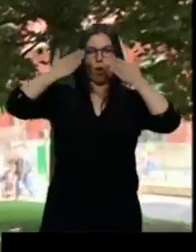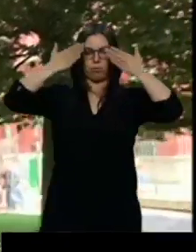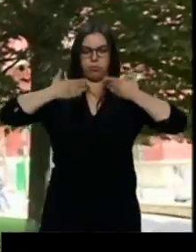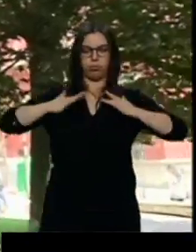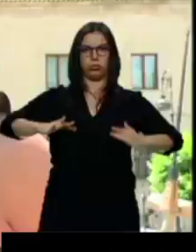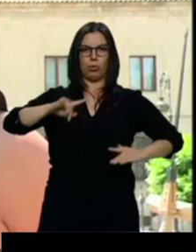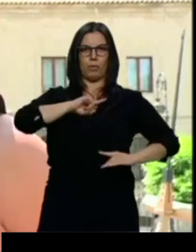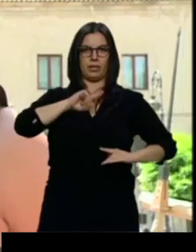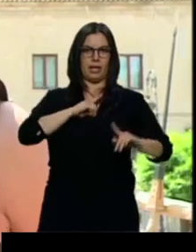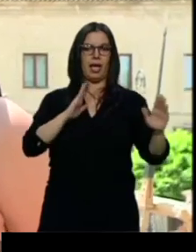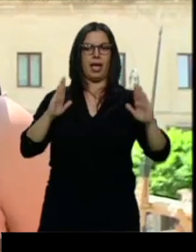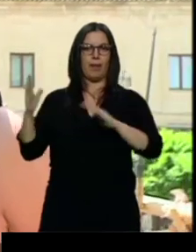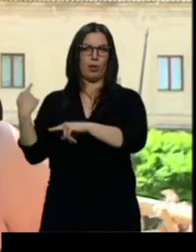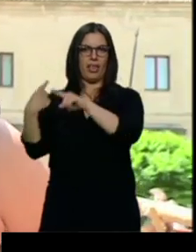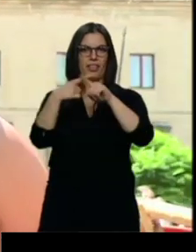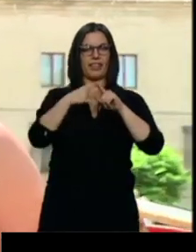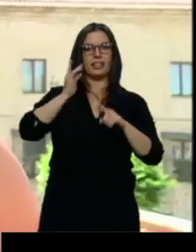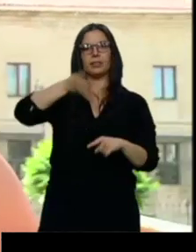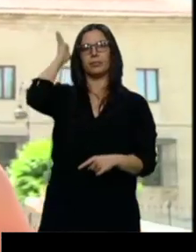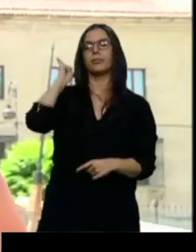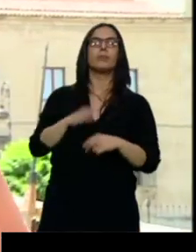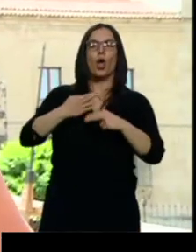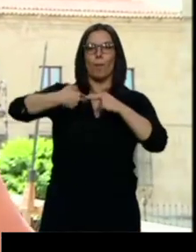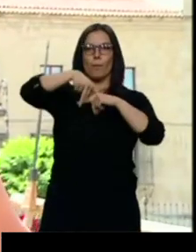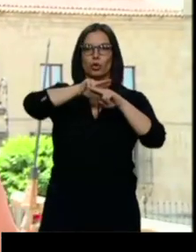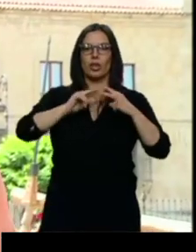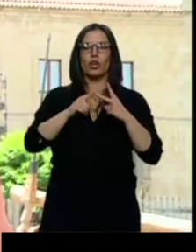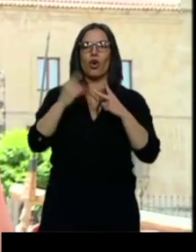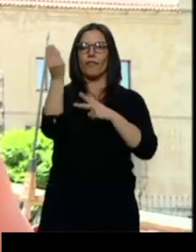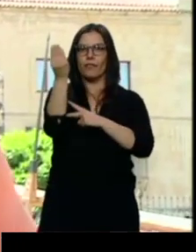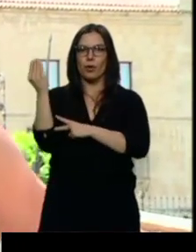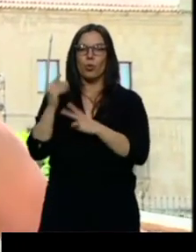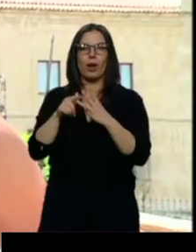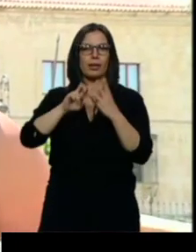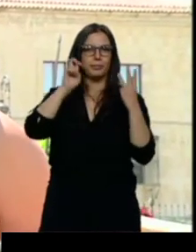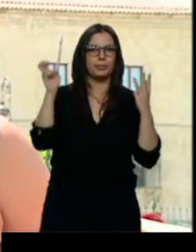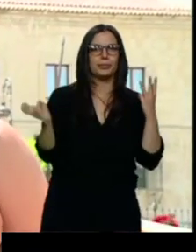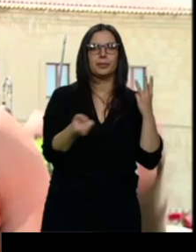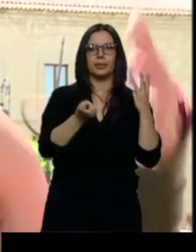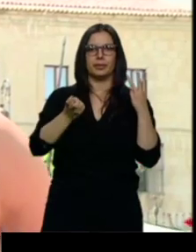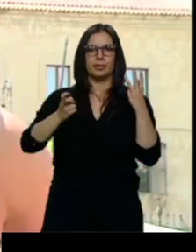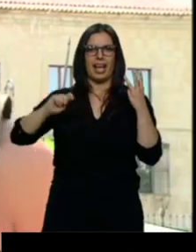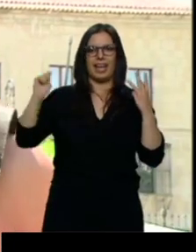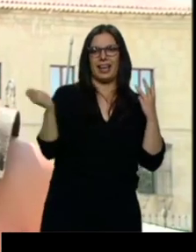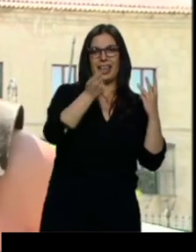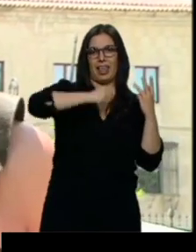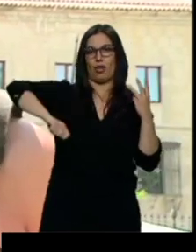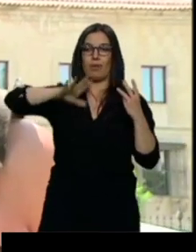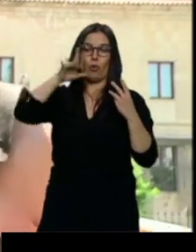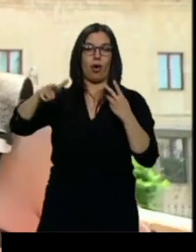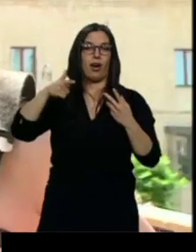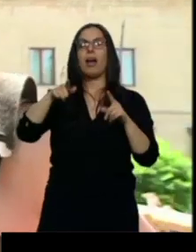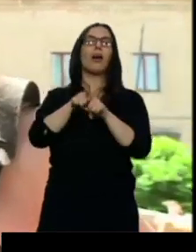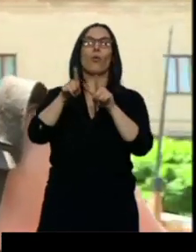del ejército. Nos basamos en mosaicos, nos basamos en figuras, en lucernas, que hay muchas de gladiadores porque eran los grandes artistas de la época